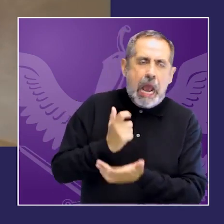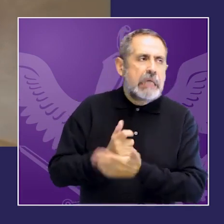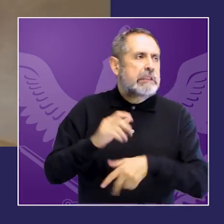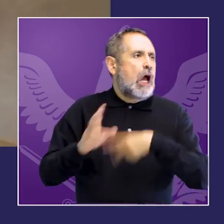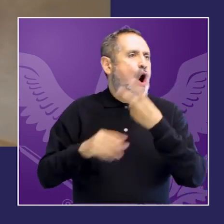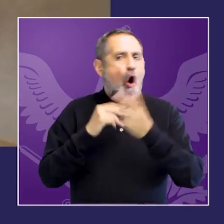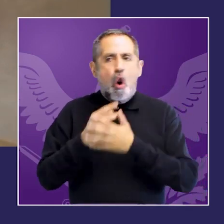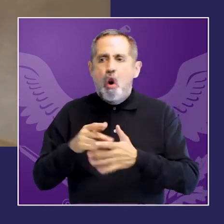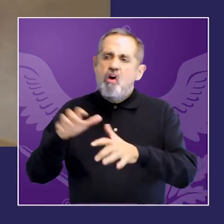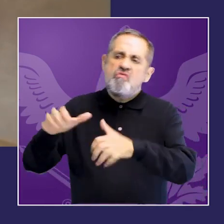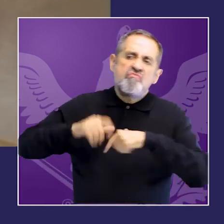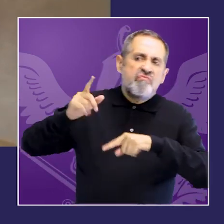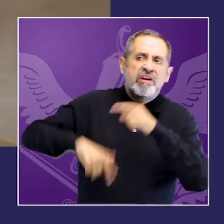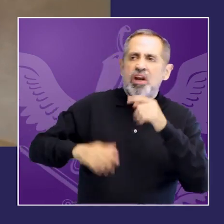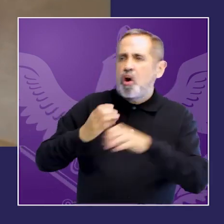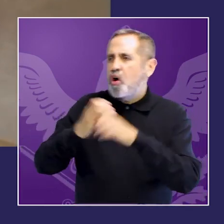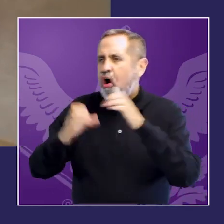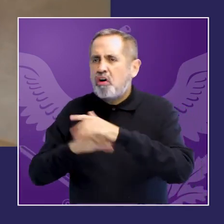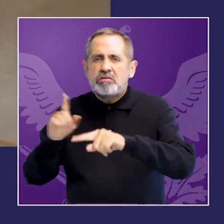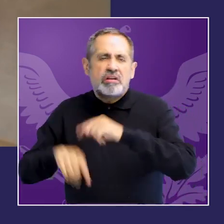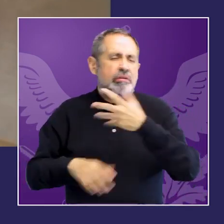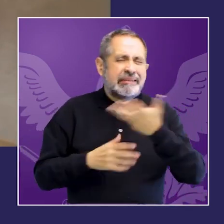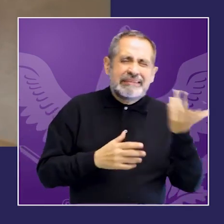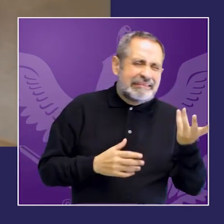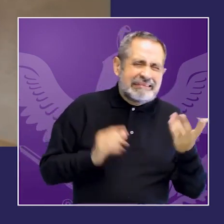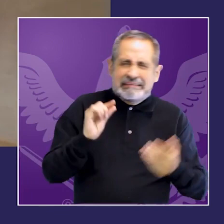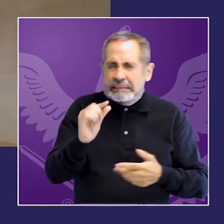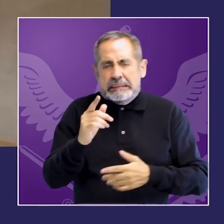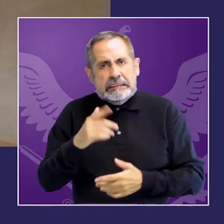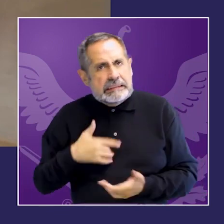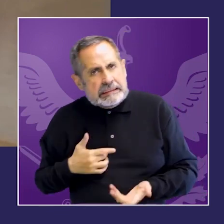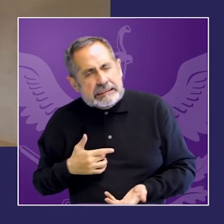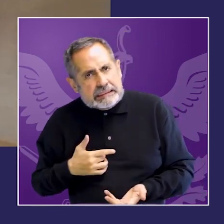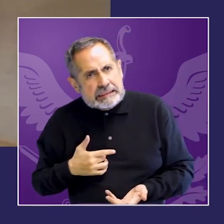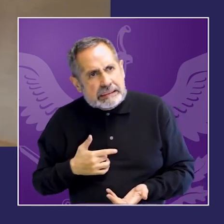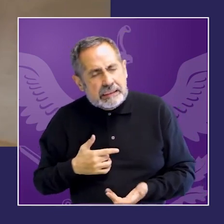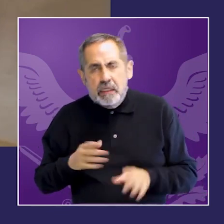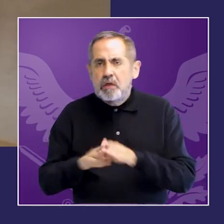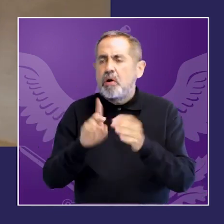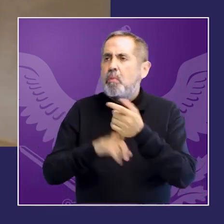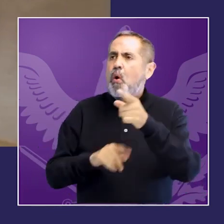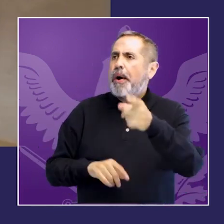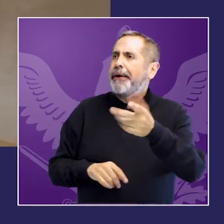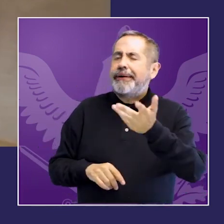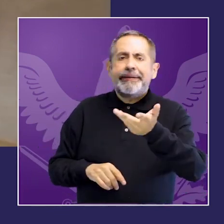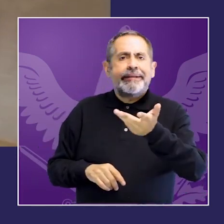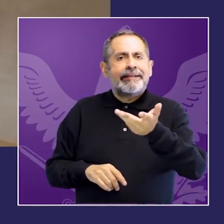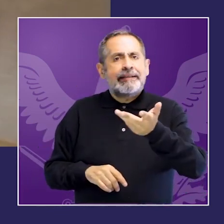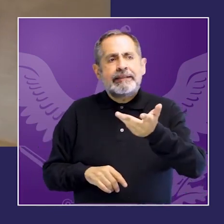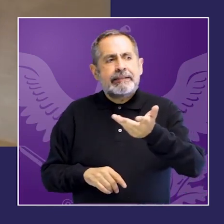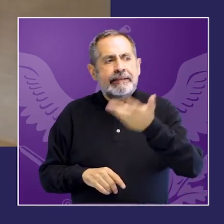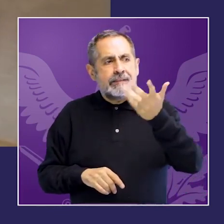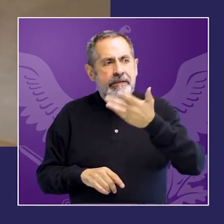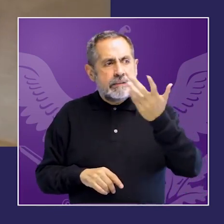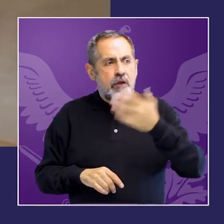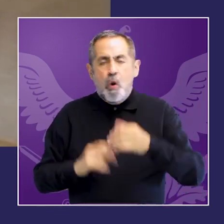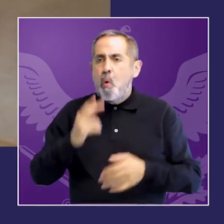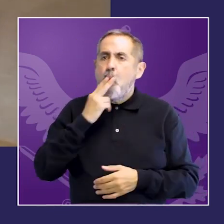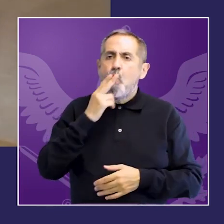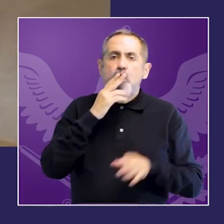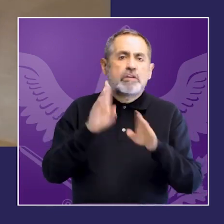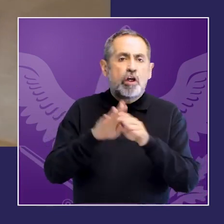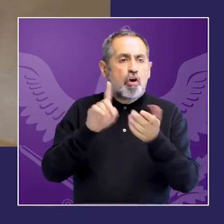amenazas algunos delitos de contenido patrimonial lesiones leves con muy pocos días si la prohibición de la de